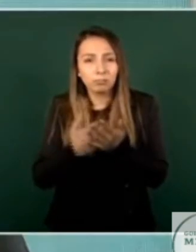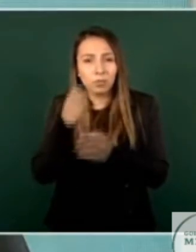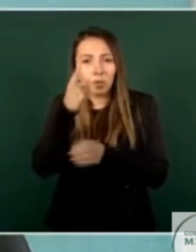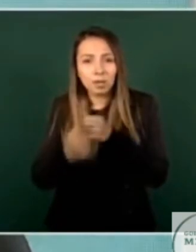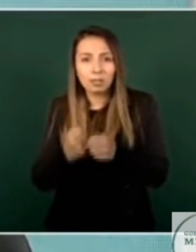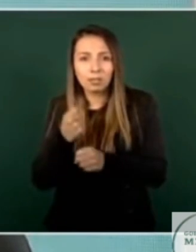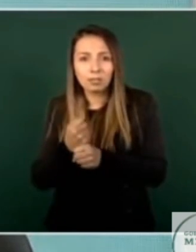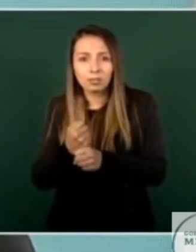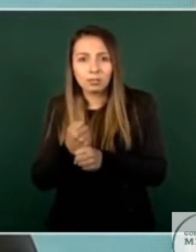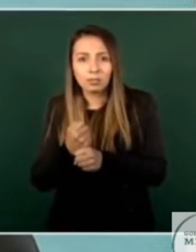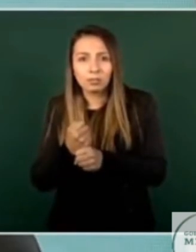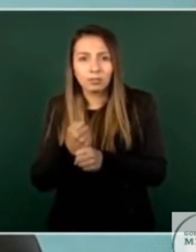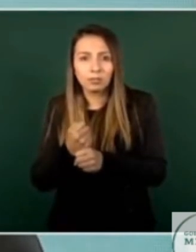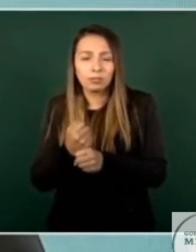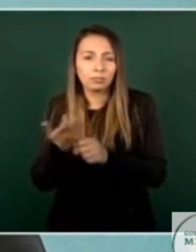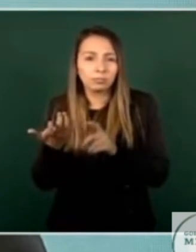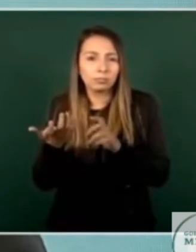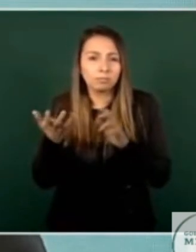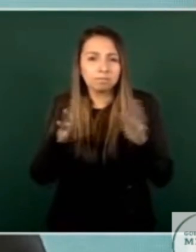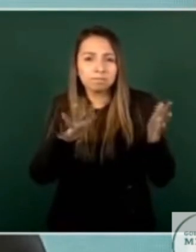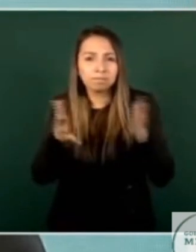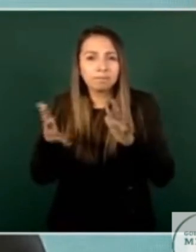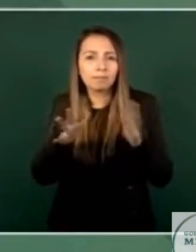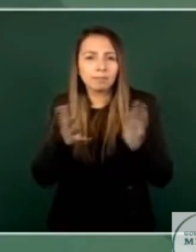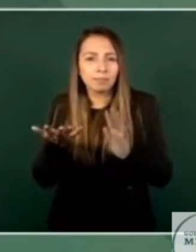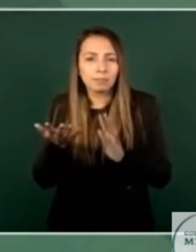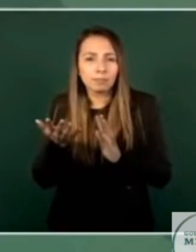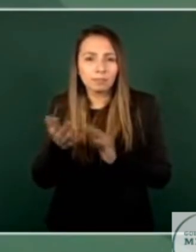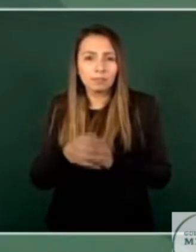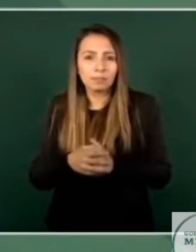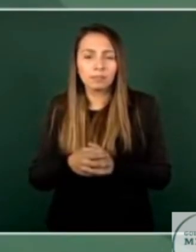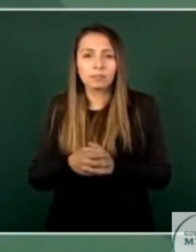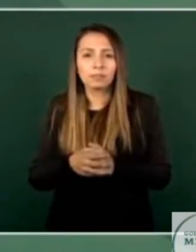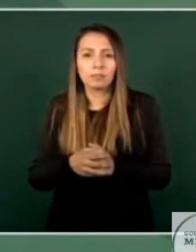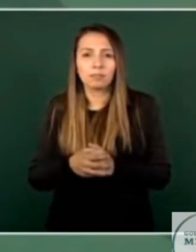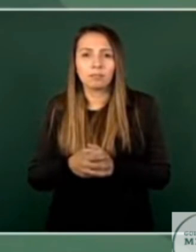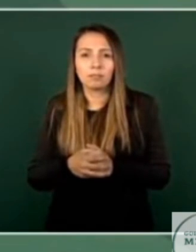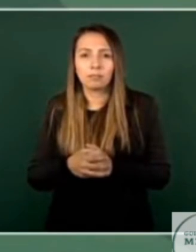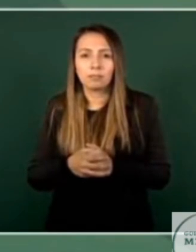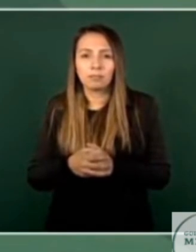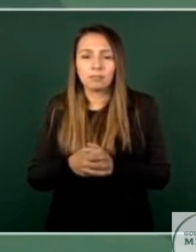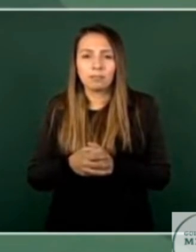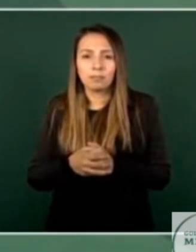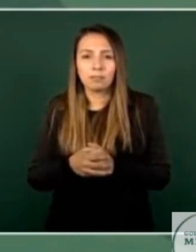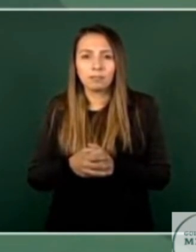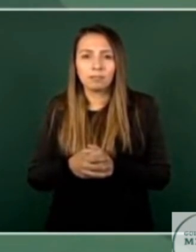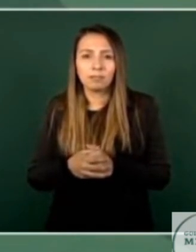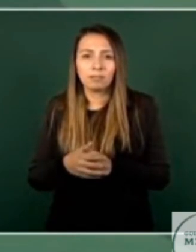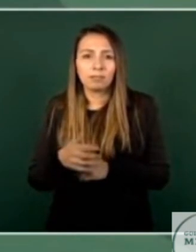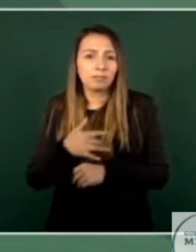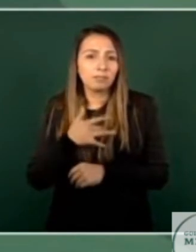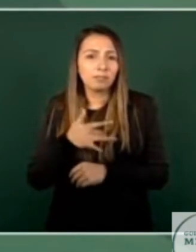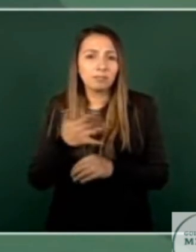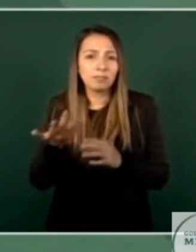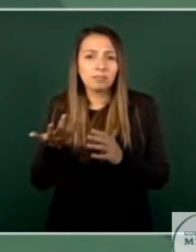en términos generales como tres